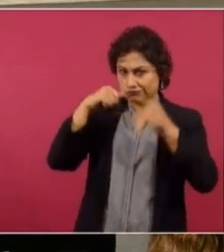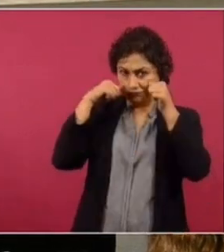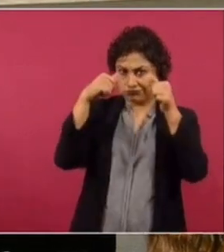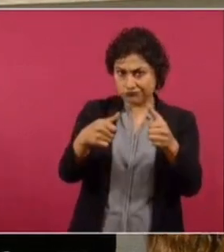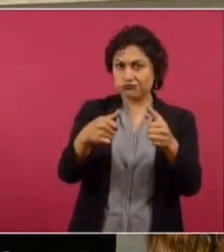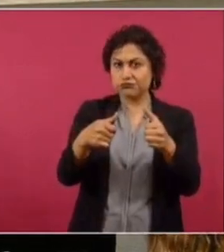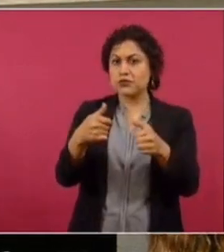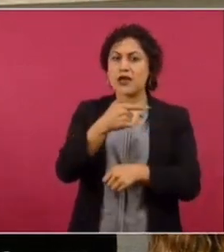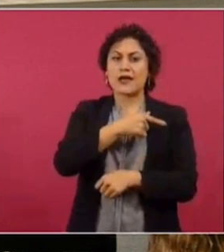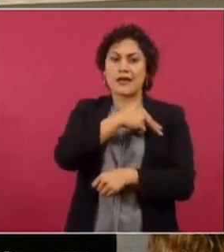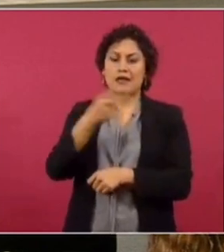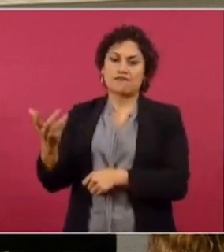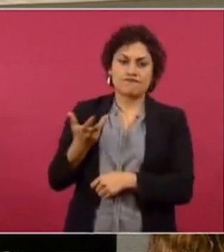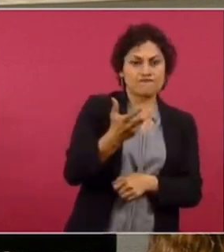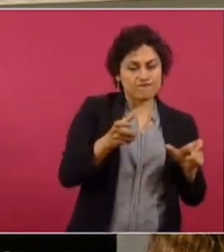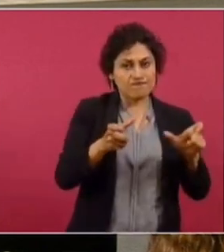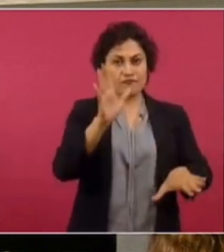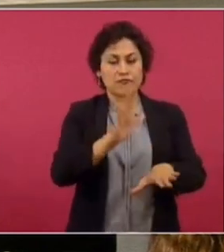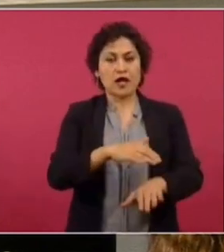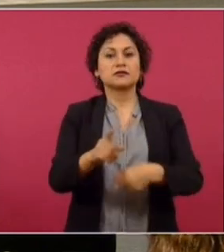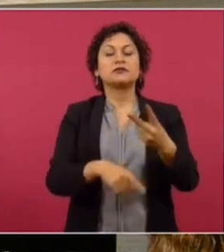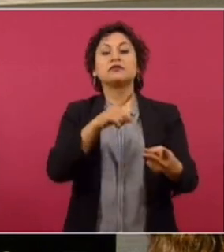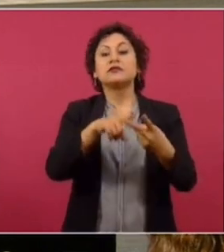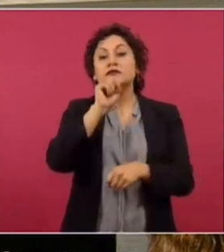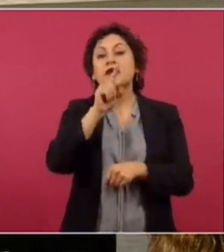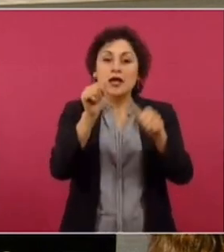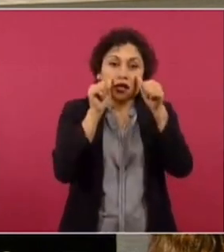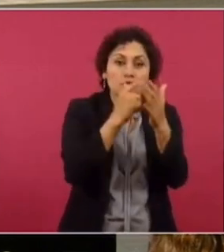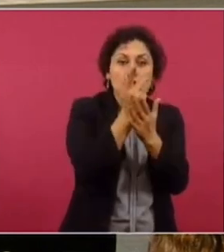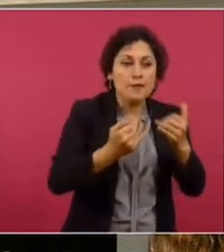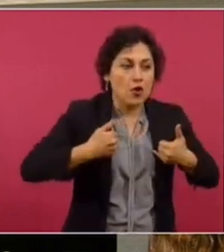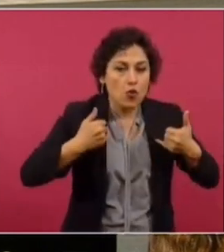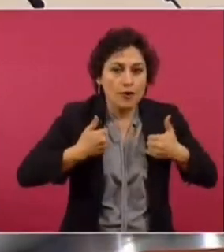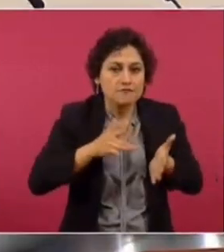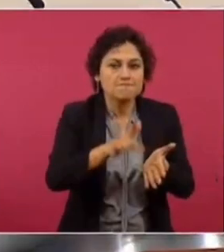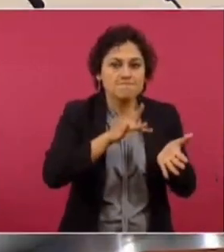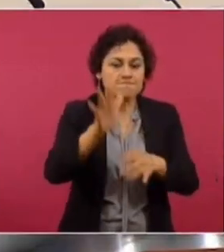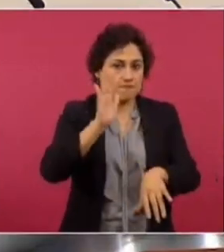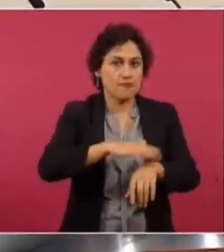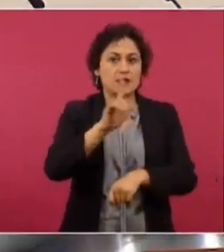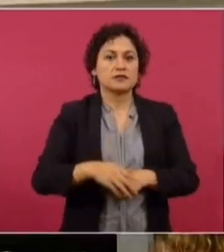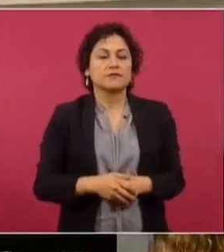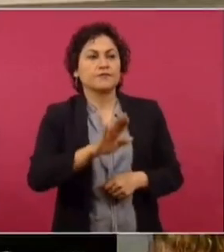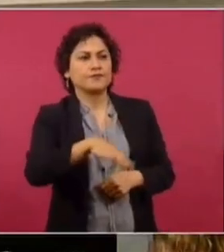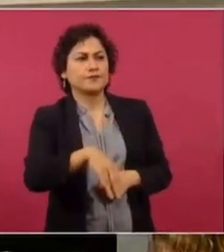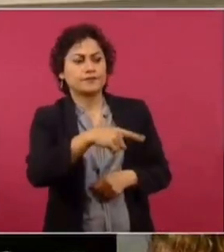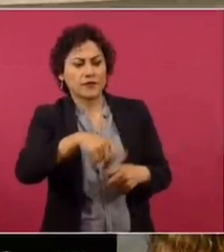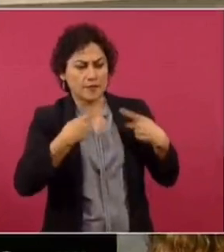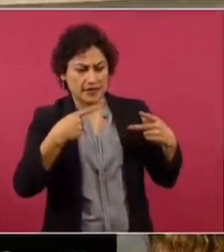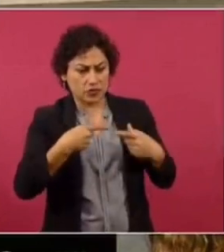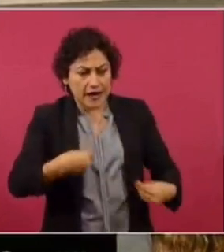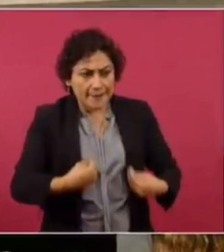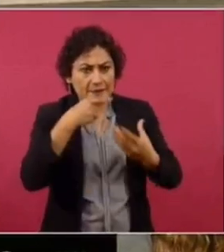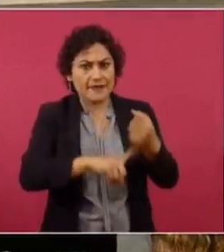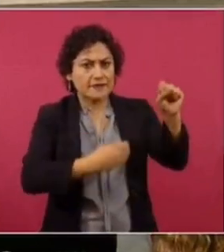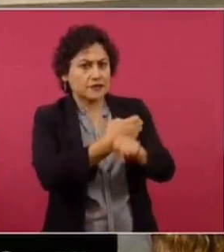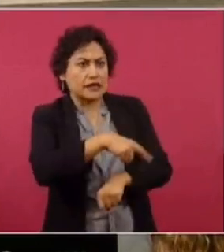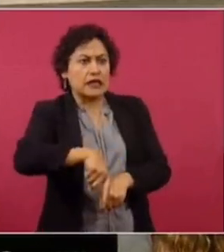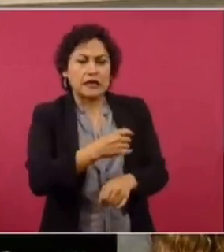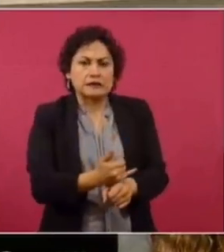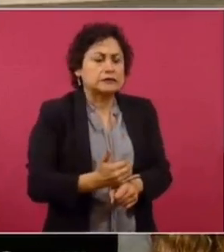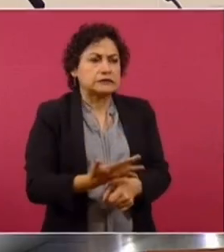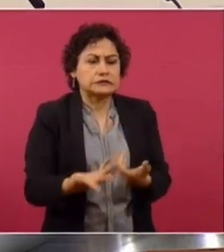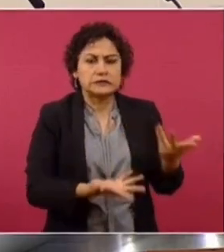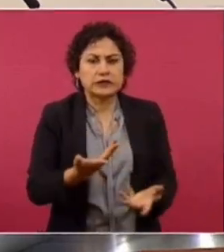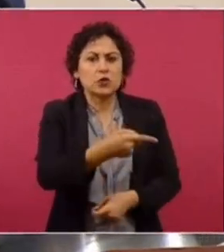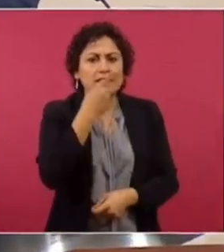Hay mayor presencia de la Guardia Nacional. Tenemos más atención a los jóvenes. Hay programas especiales. ¿Y a la población de esos estados qué les dice, presidente? A la población. Que toda la que enfrentan este tipo de